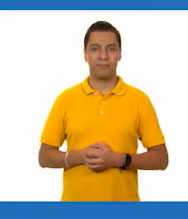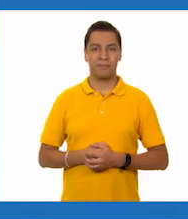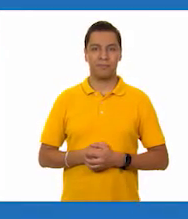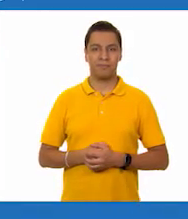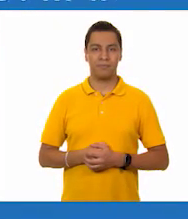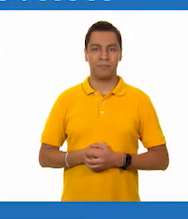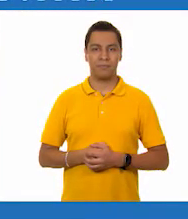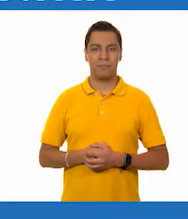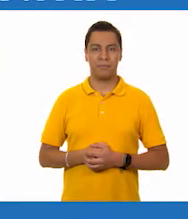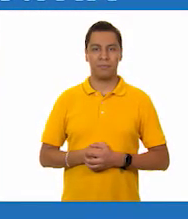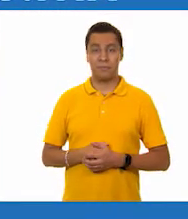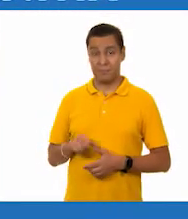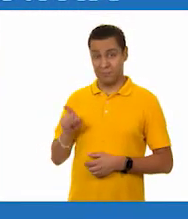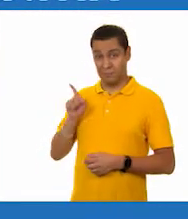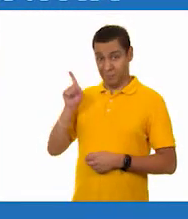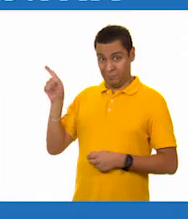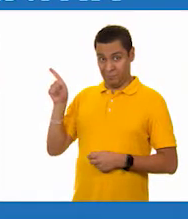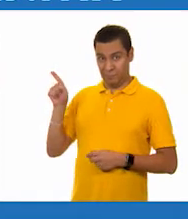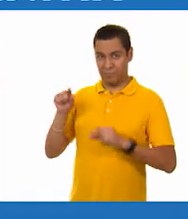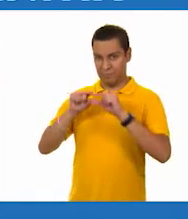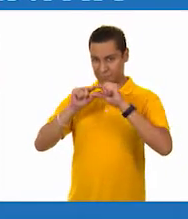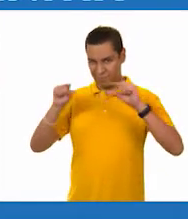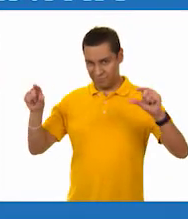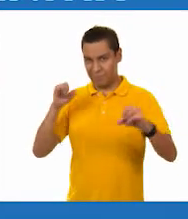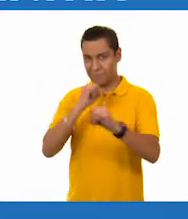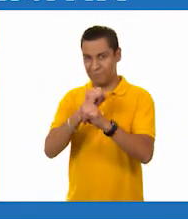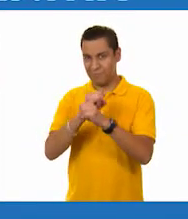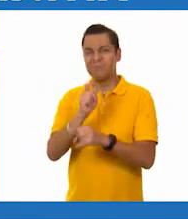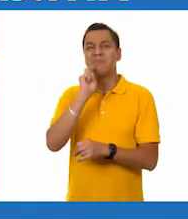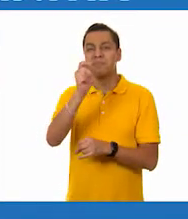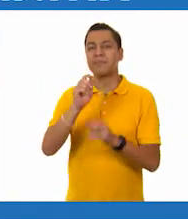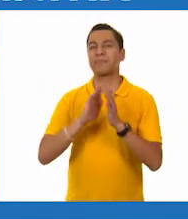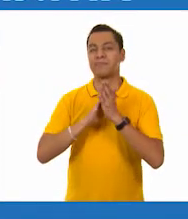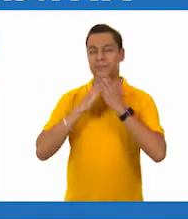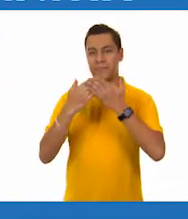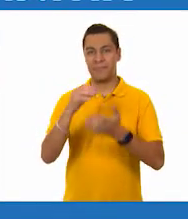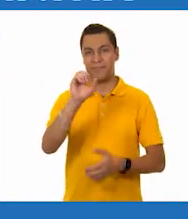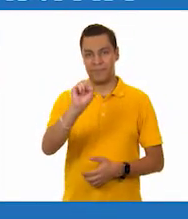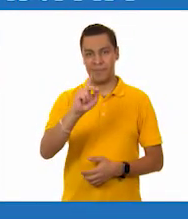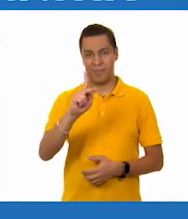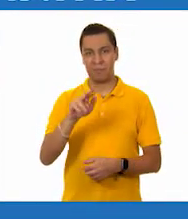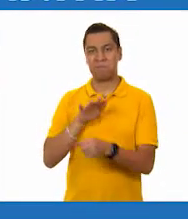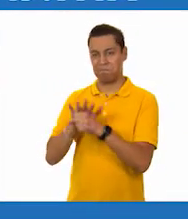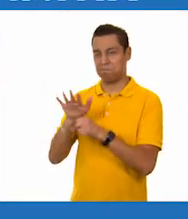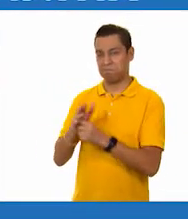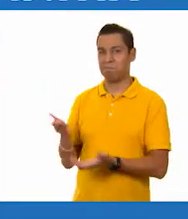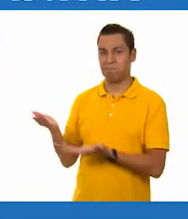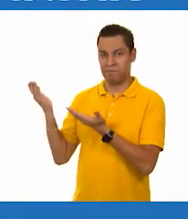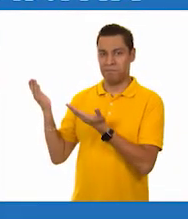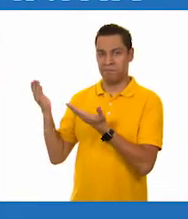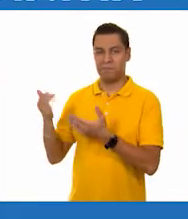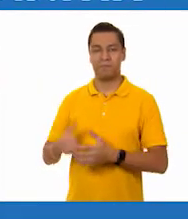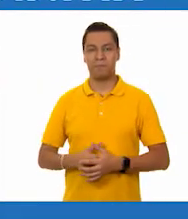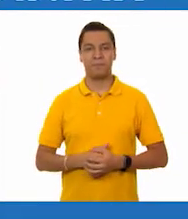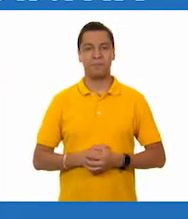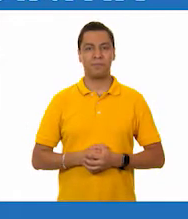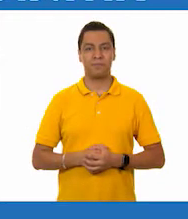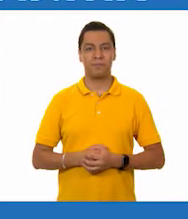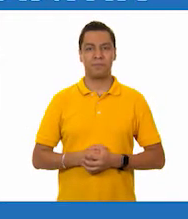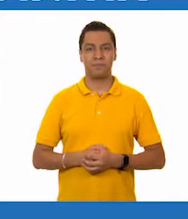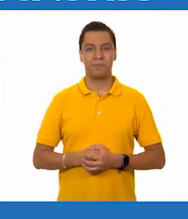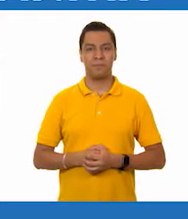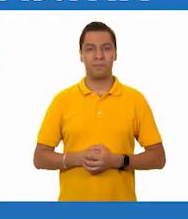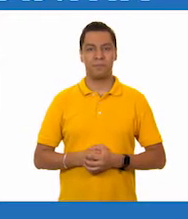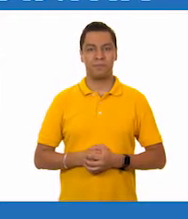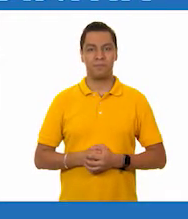También puedes encontrar los libros de texto en la página conalitej.cep.gov